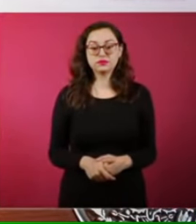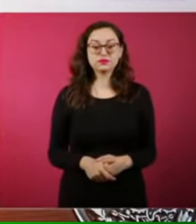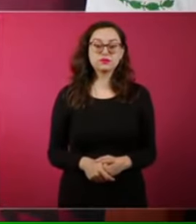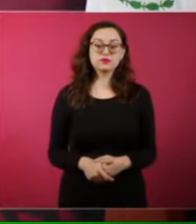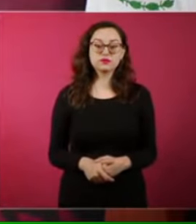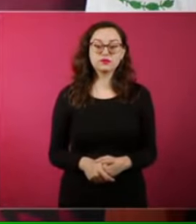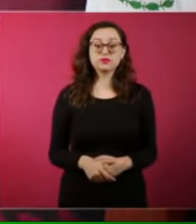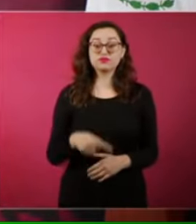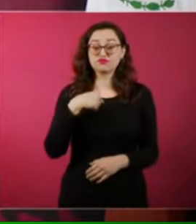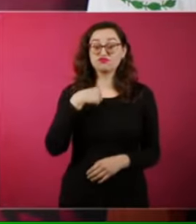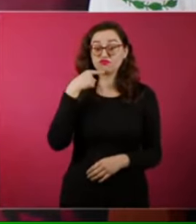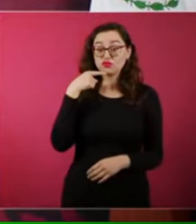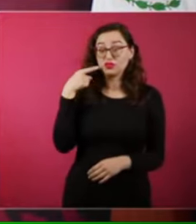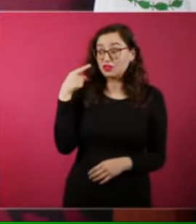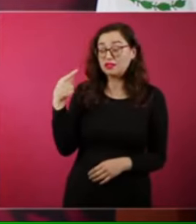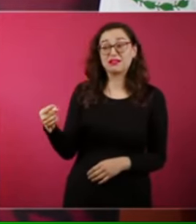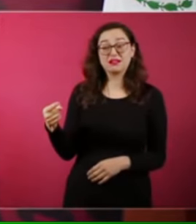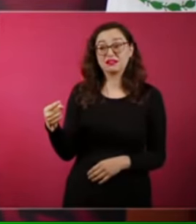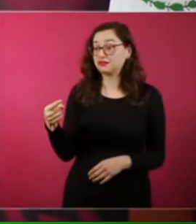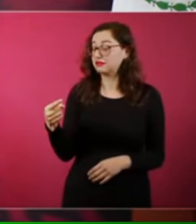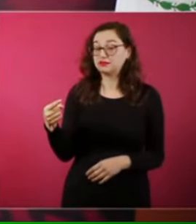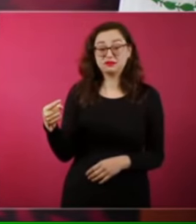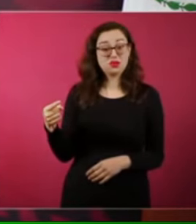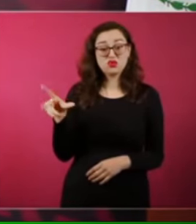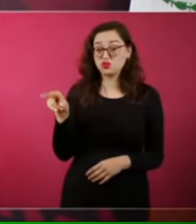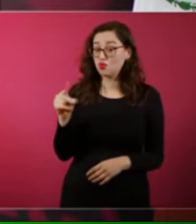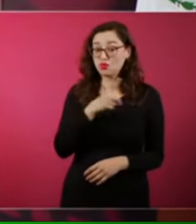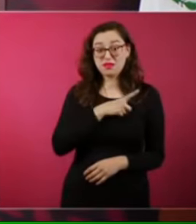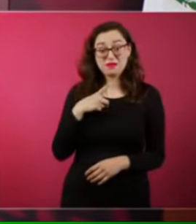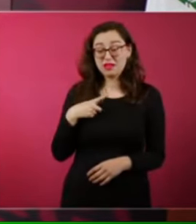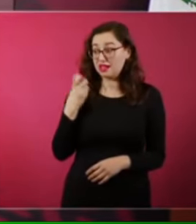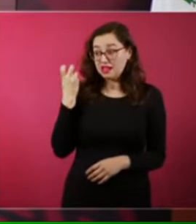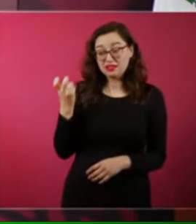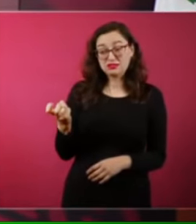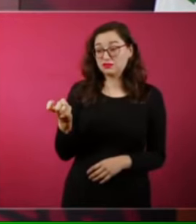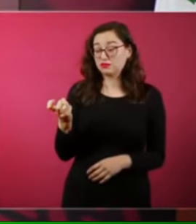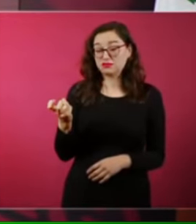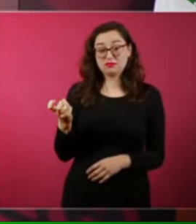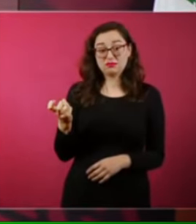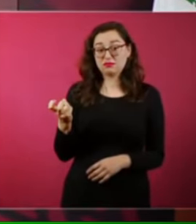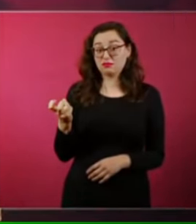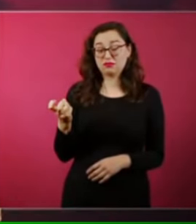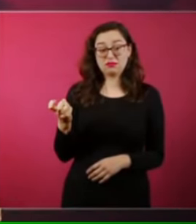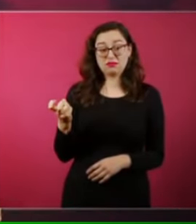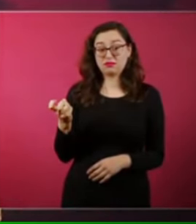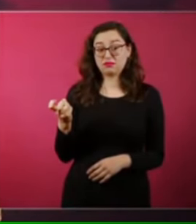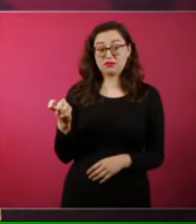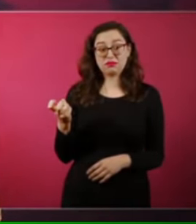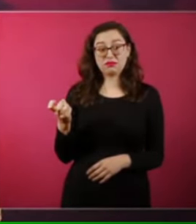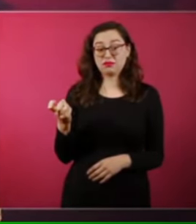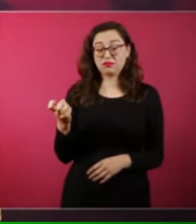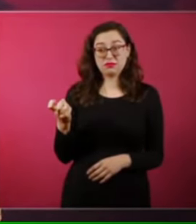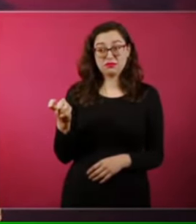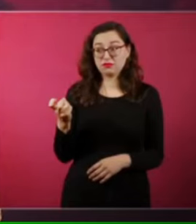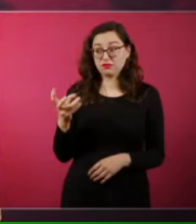por ningún motivo, por ningún motivo, si es necesario,